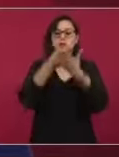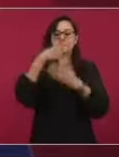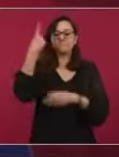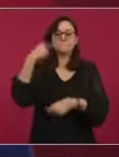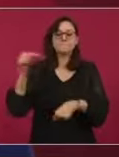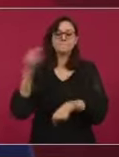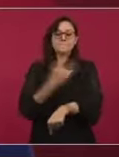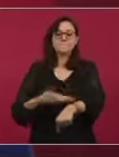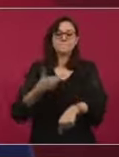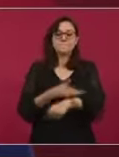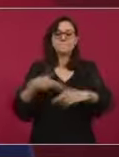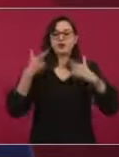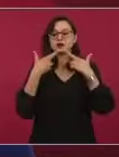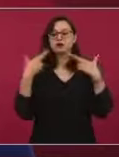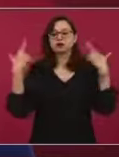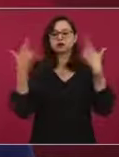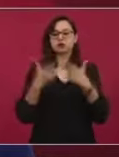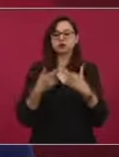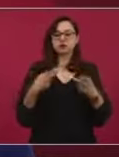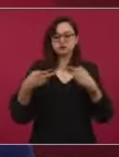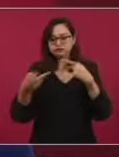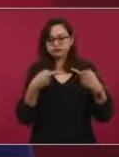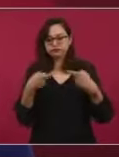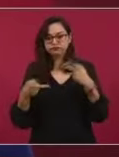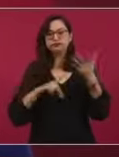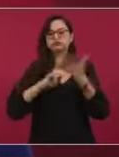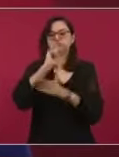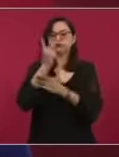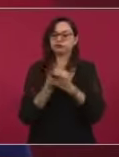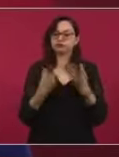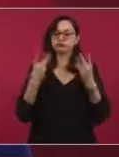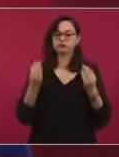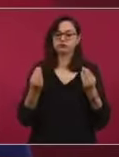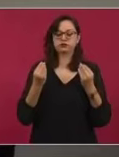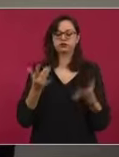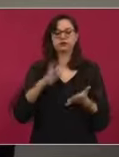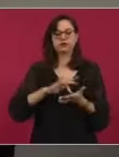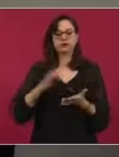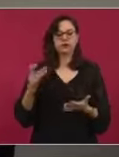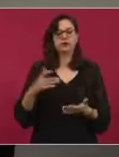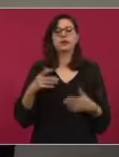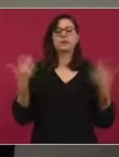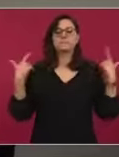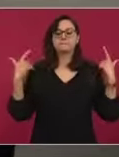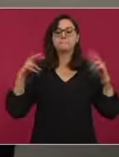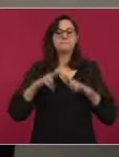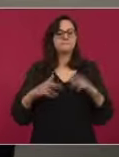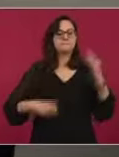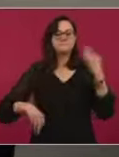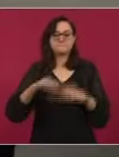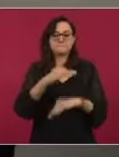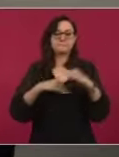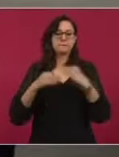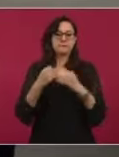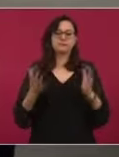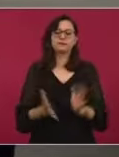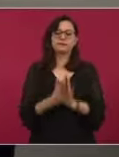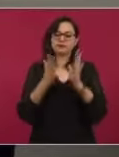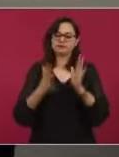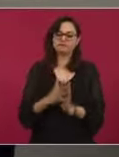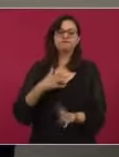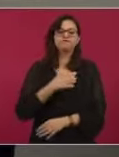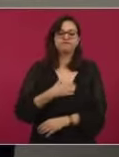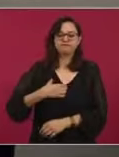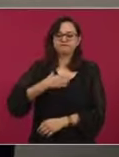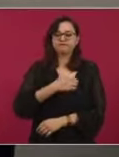tenido de análisis de planes y programas. Muchísimas gracias y muy buena participación a los maestros, así de que estoy muy contenta, qué